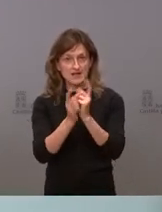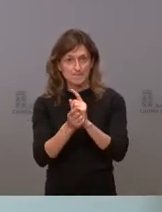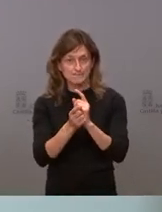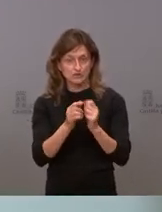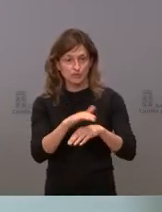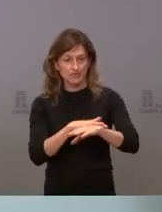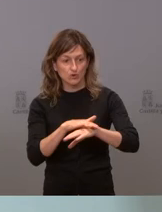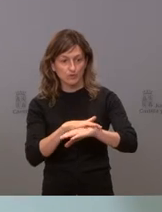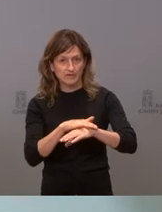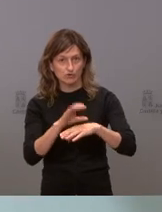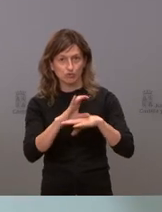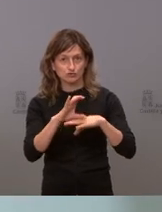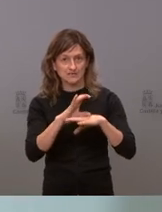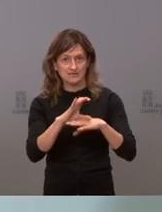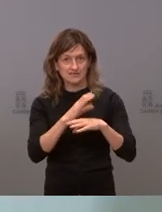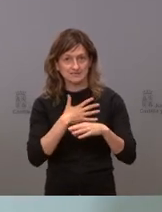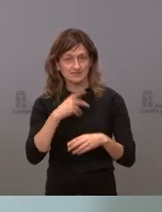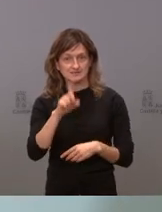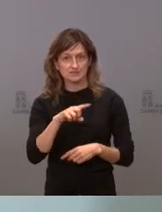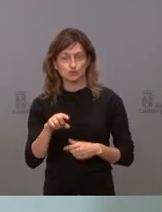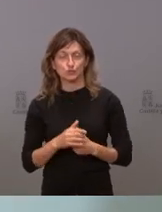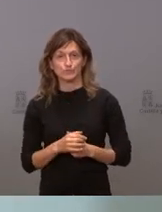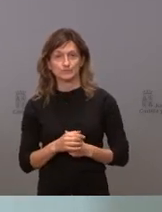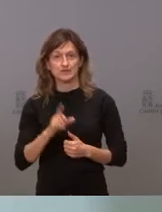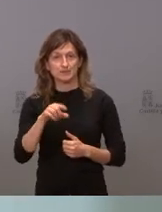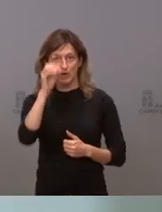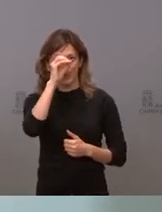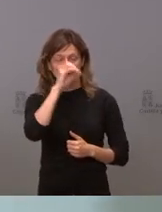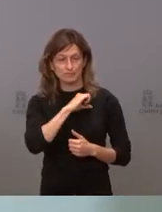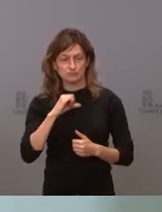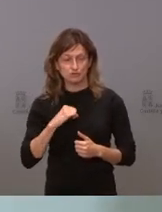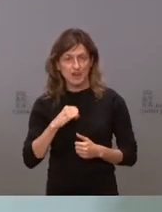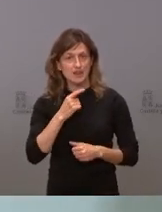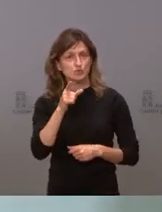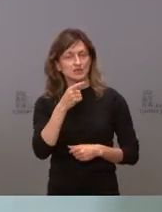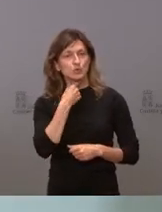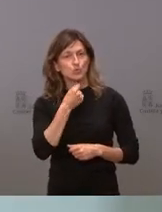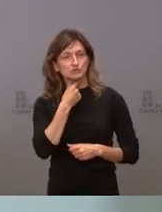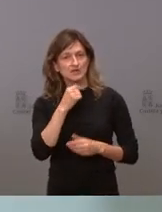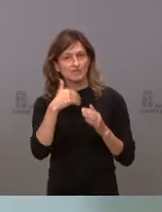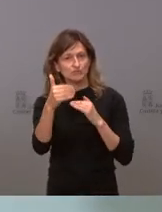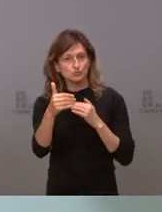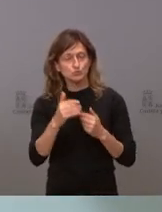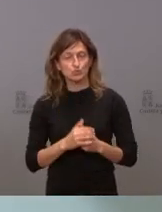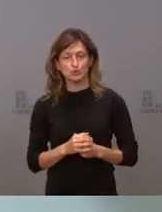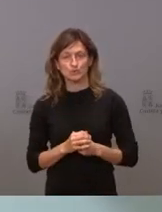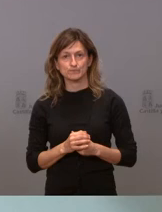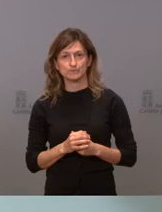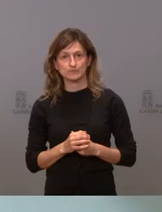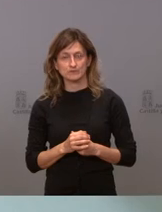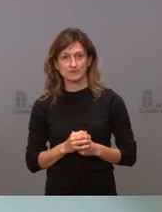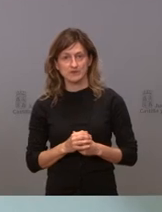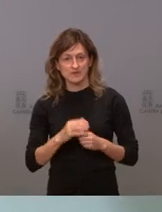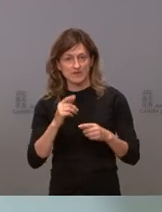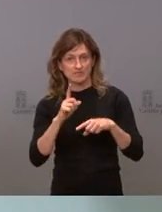de las consejerías y su opinión personal si a usted le gustaría en un futuro independientemente